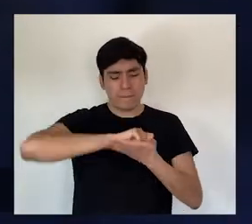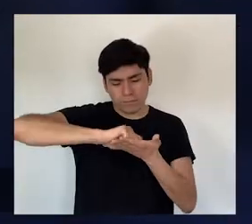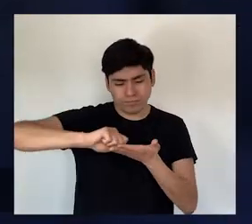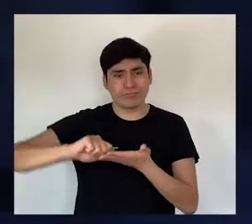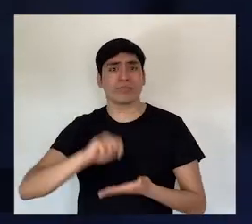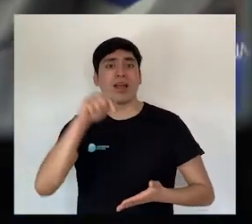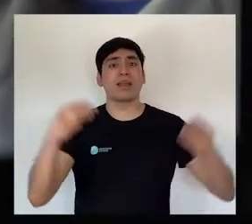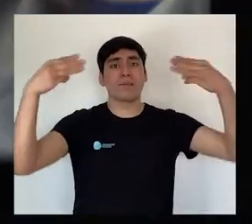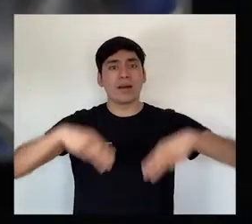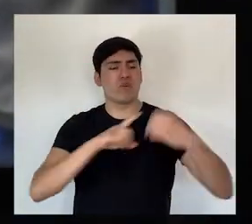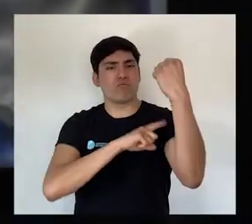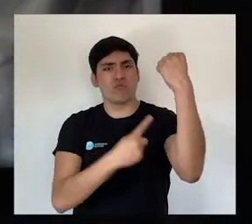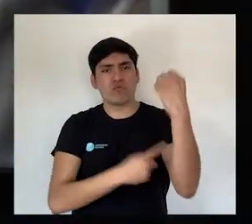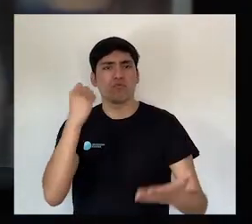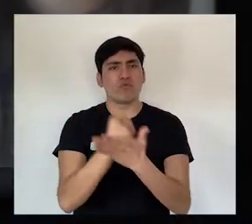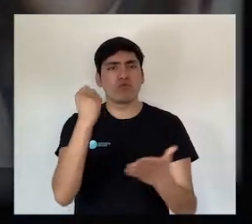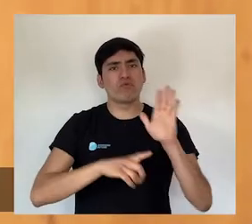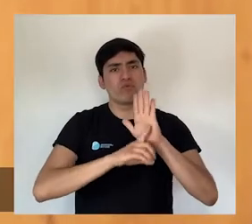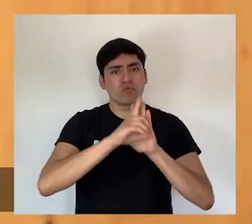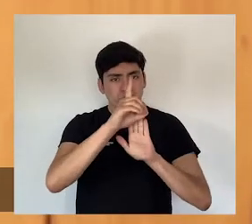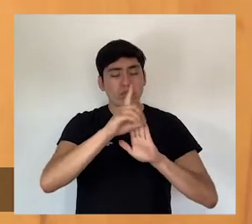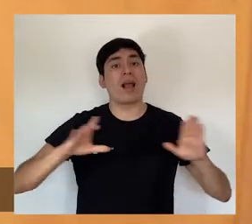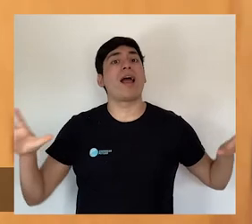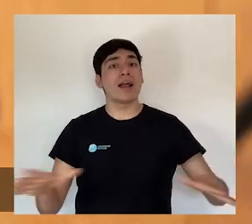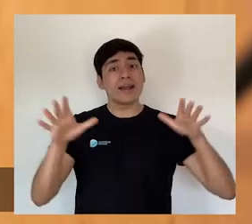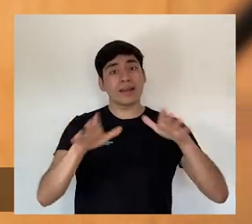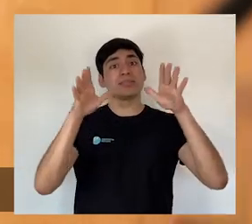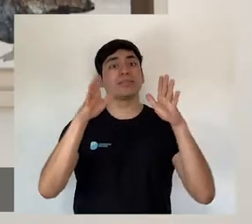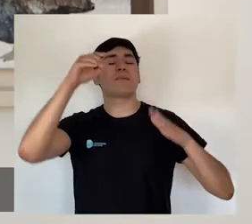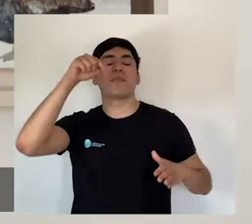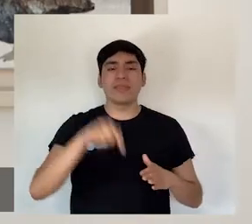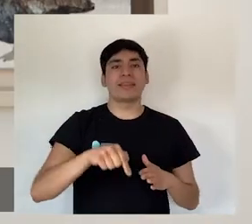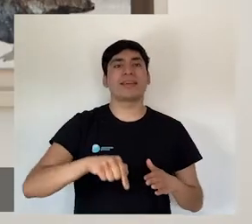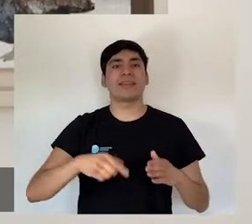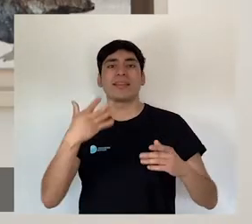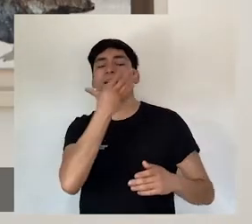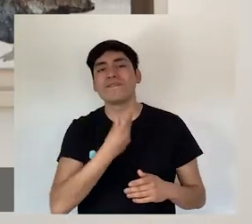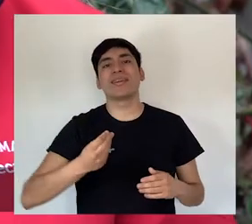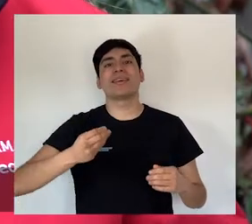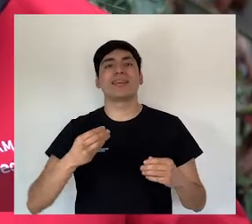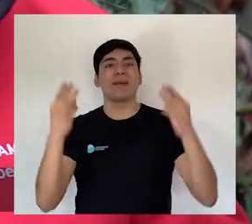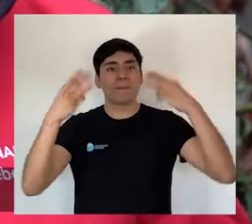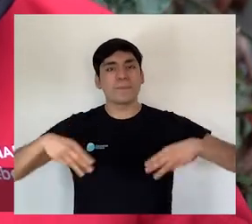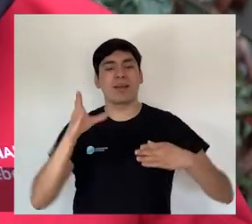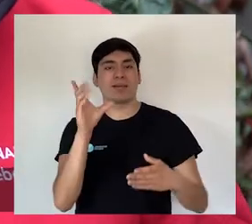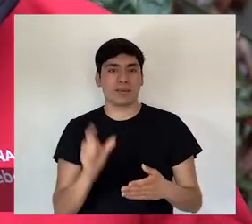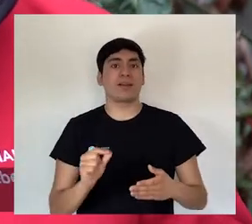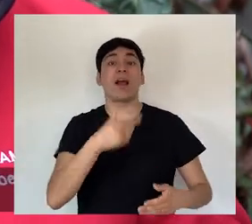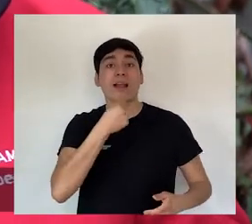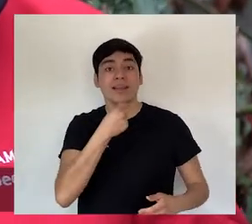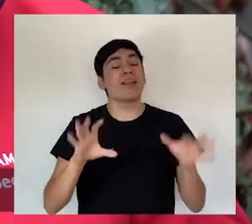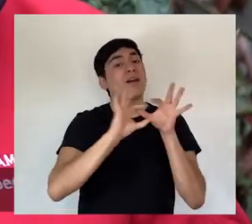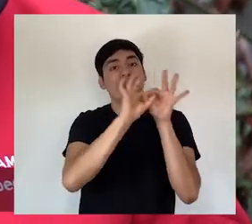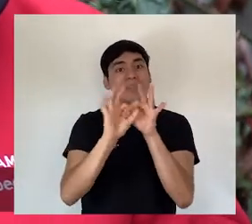en la narrativa magallánica que fortalece el sello, el desarrollo y el crecimiento de esta maravillosa región. Quiero destacar y agradecer